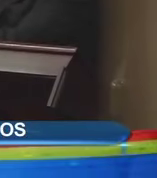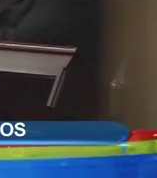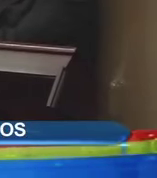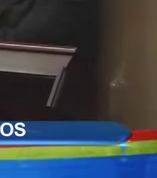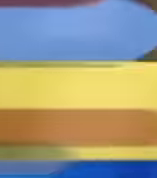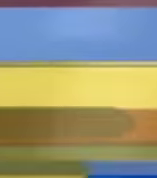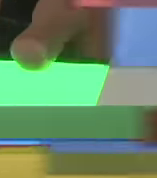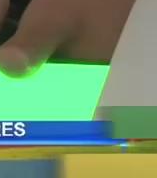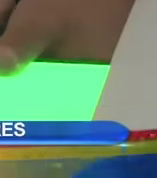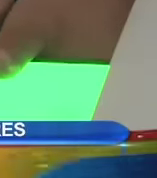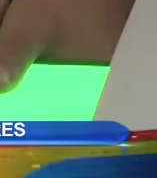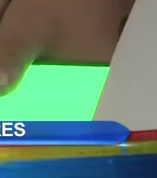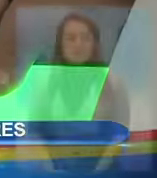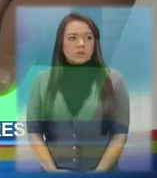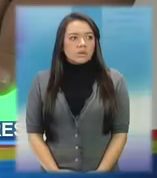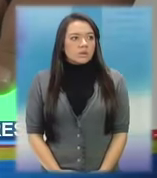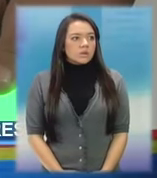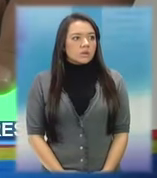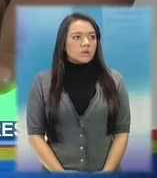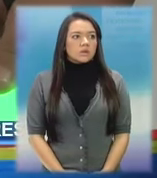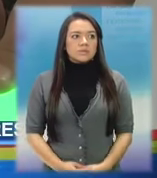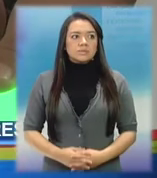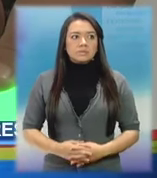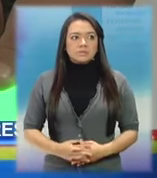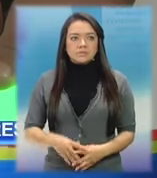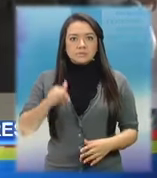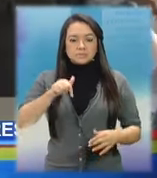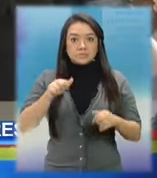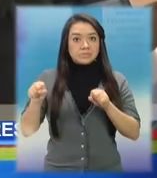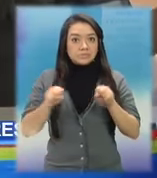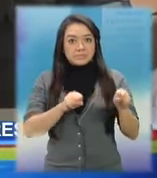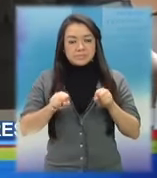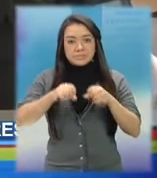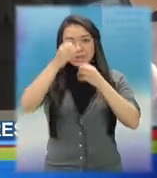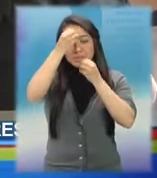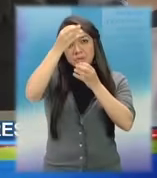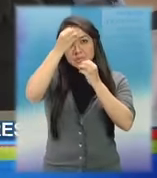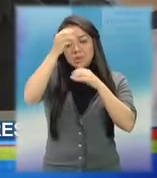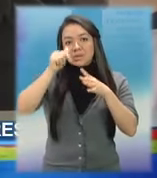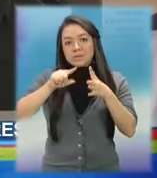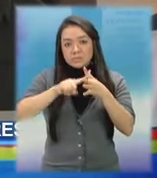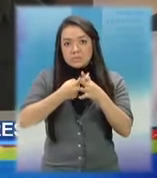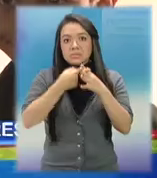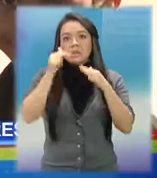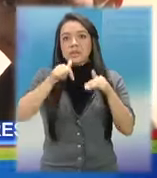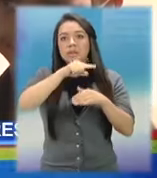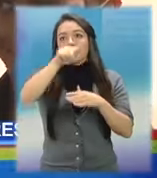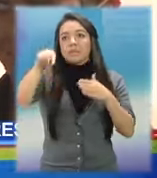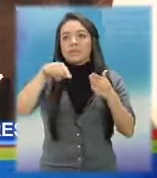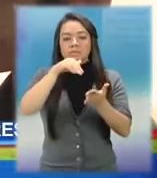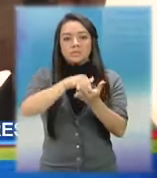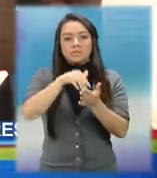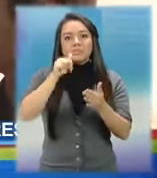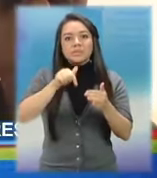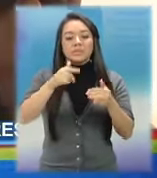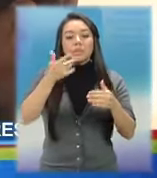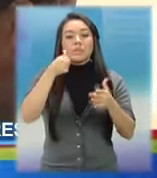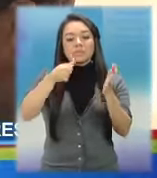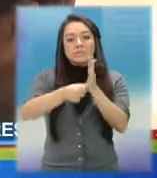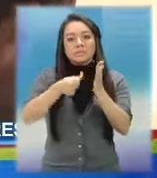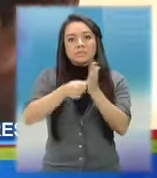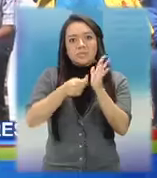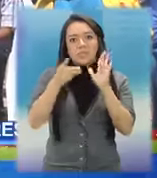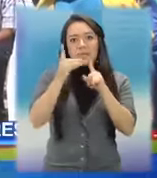prórroga de estado de calamidad a raíz de terremoto. Entra en marcha registro de menores a través del documento personal de